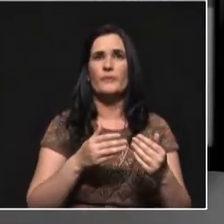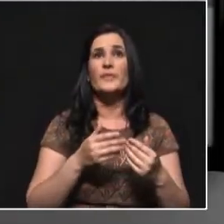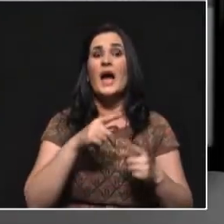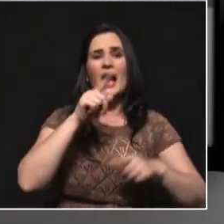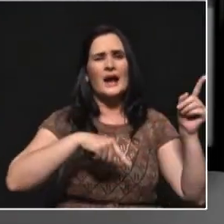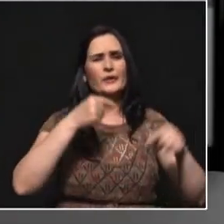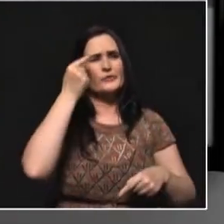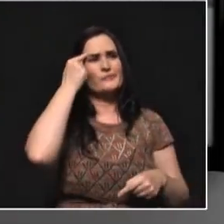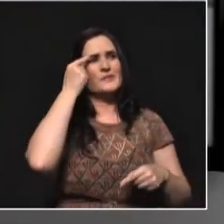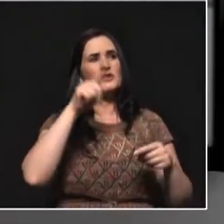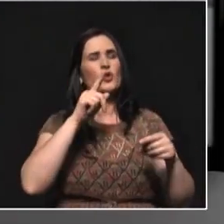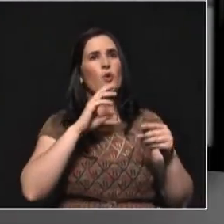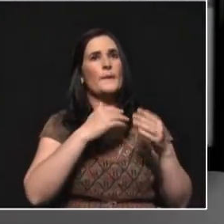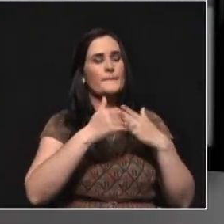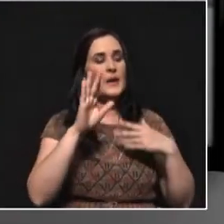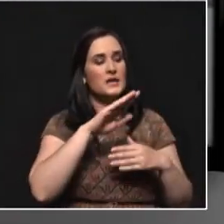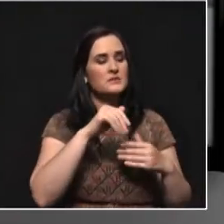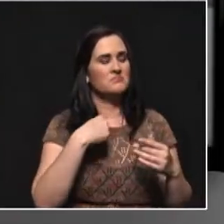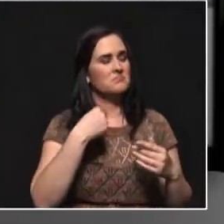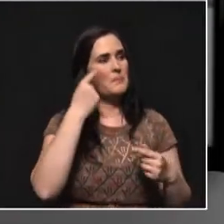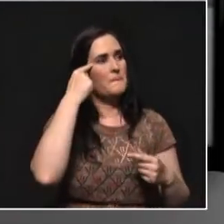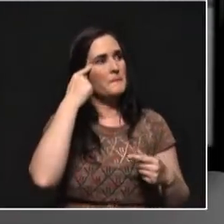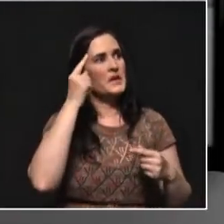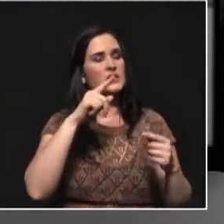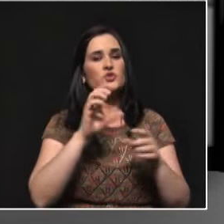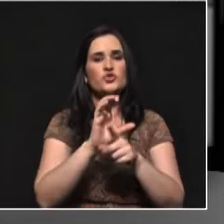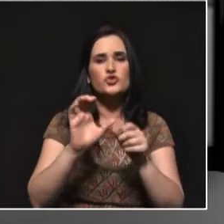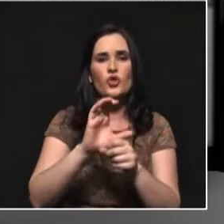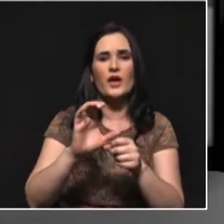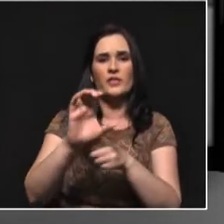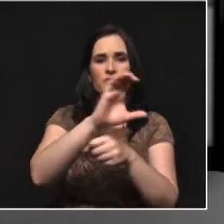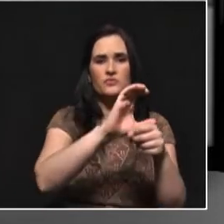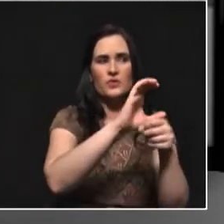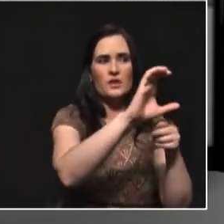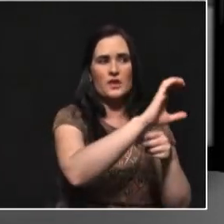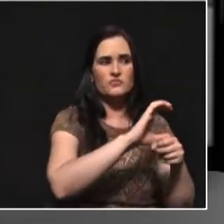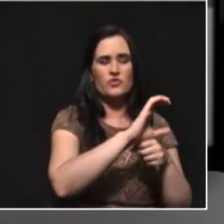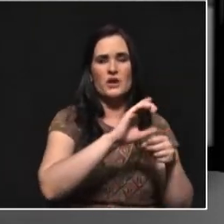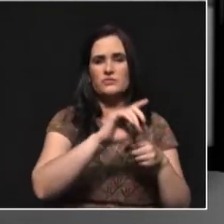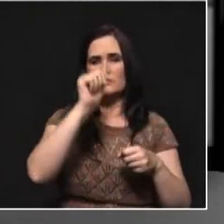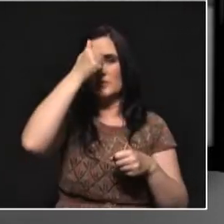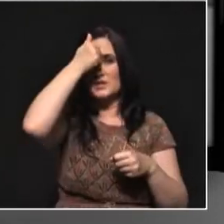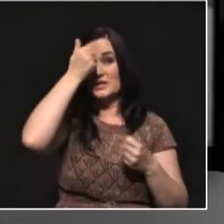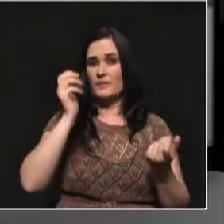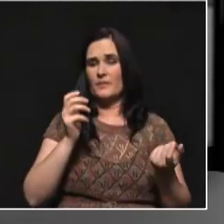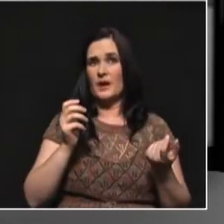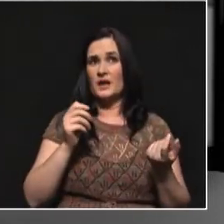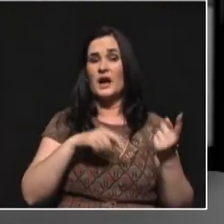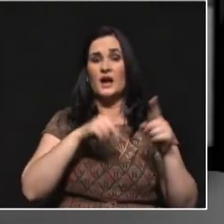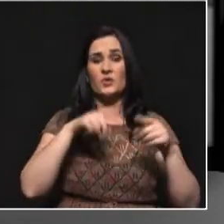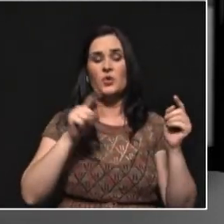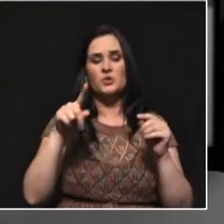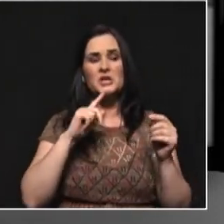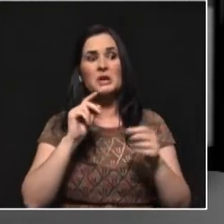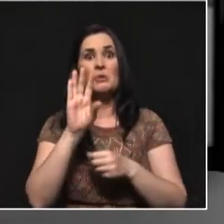centralista de las capitales. Y lo digo porque las encuestas normalmente, y las más recientes, miden 4 o 5 ciudades capitales,